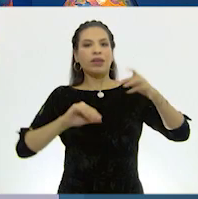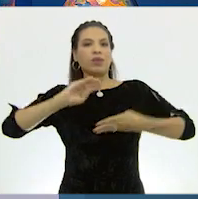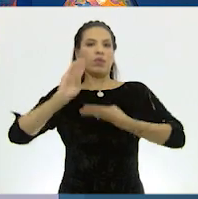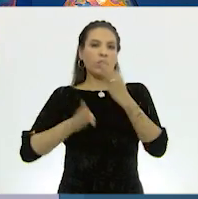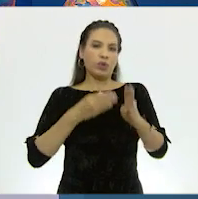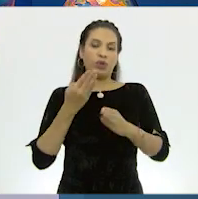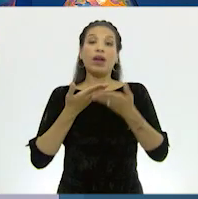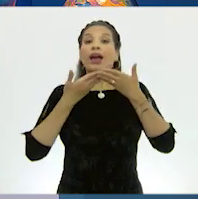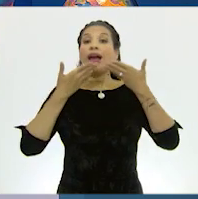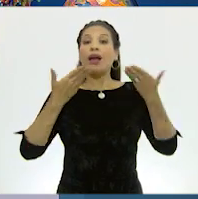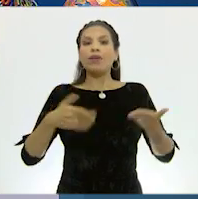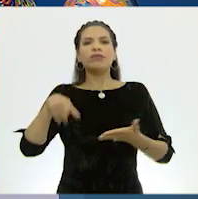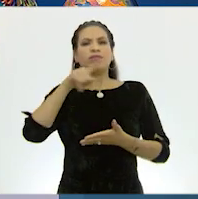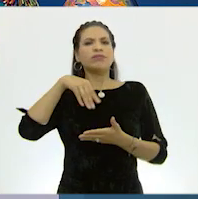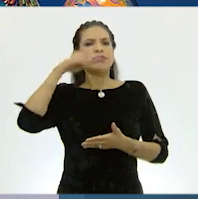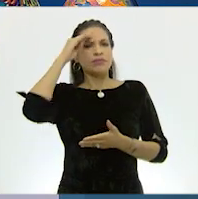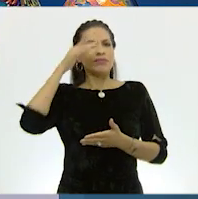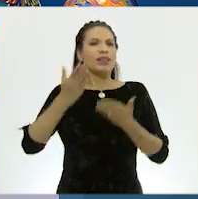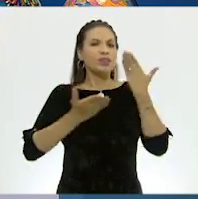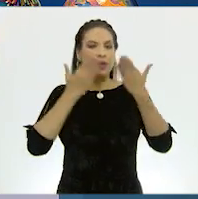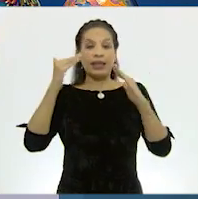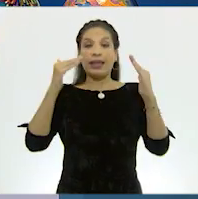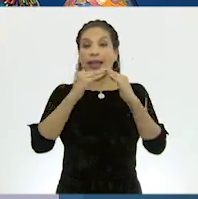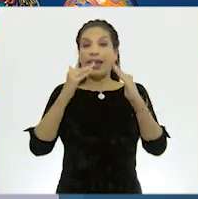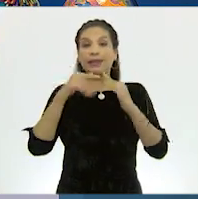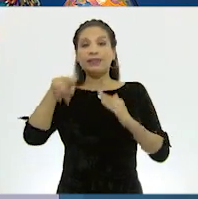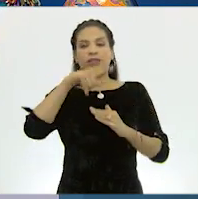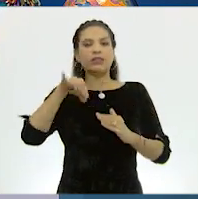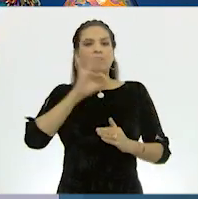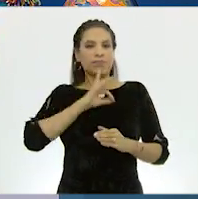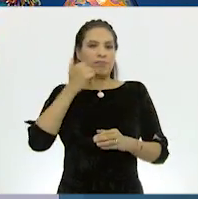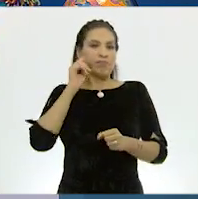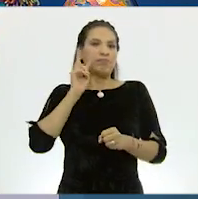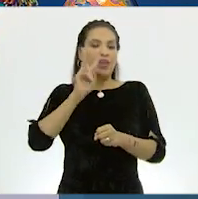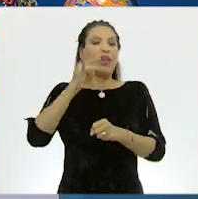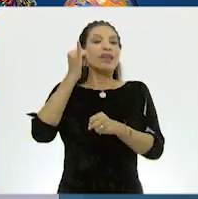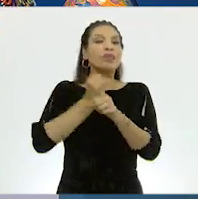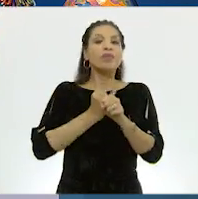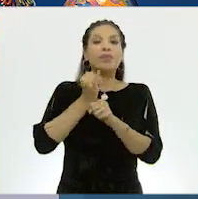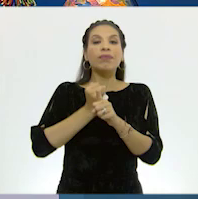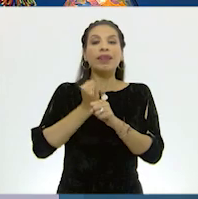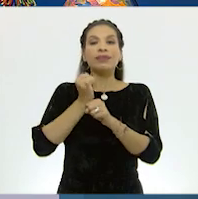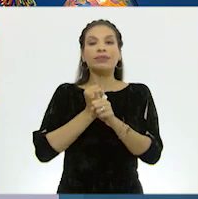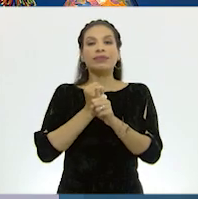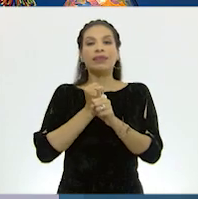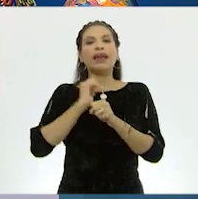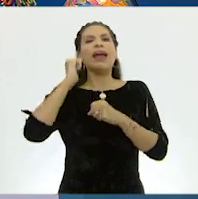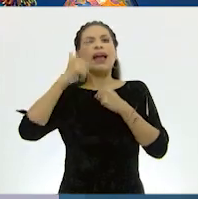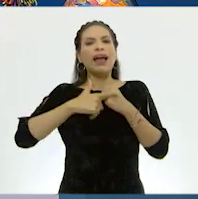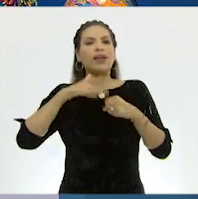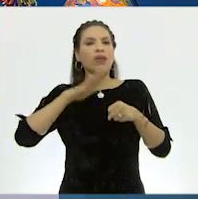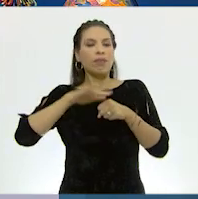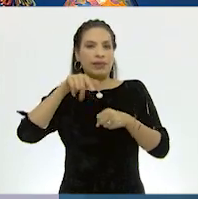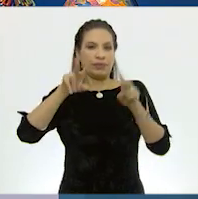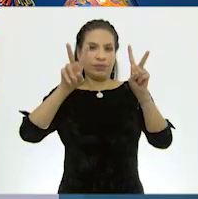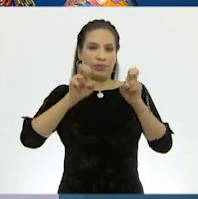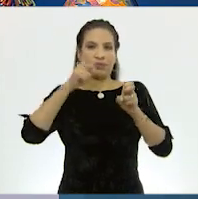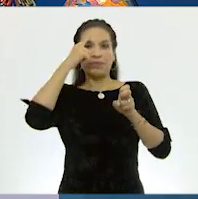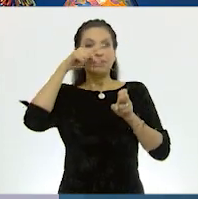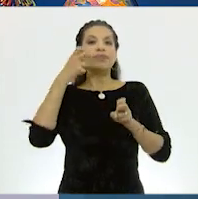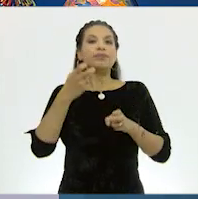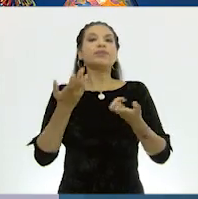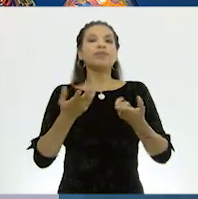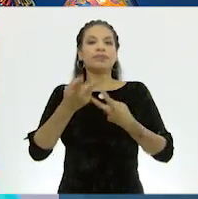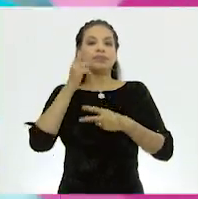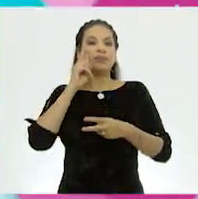mundo Ahora, ¿qué les parece, estudiantes en casa? Sí, los invito a investigar algo más sobre este tema Para ello,